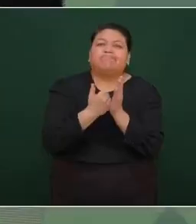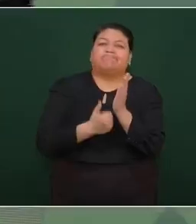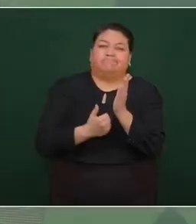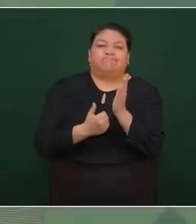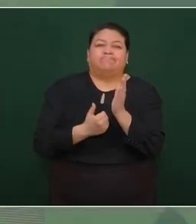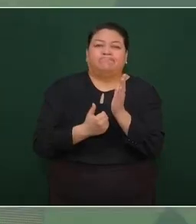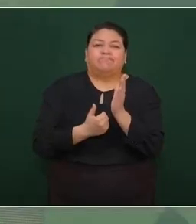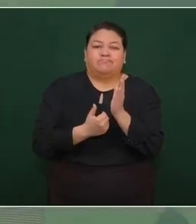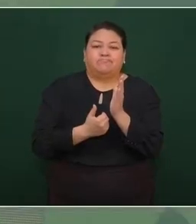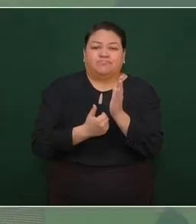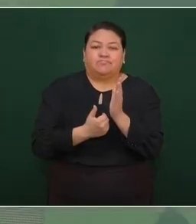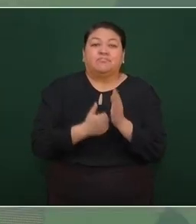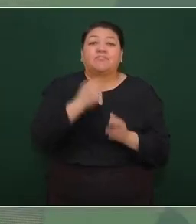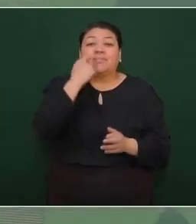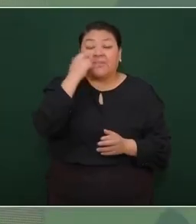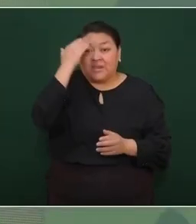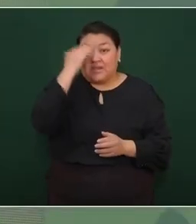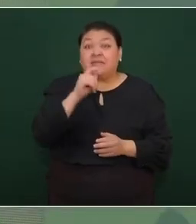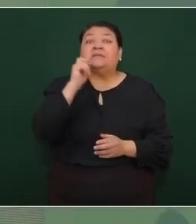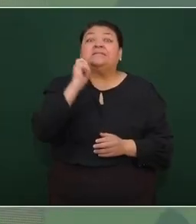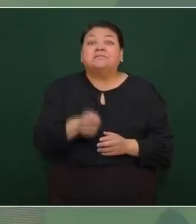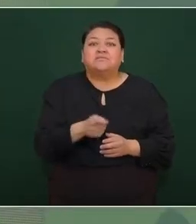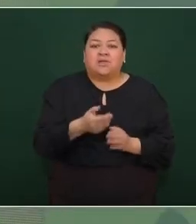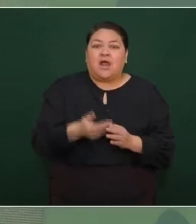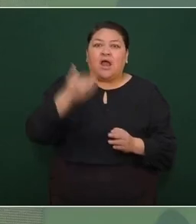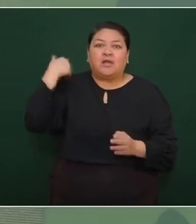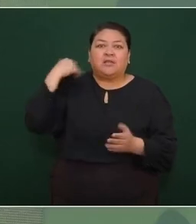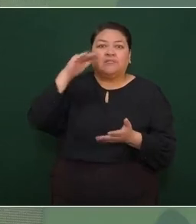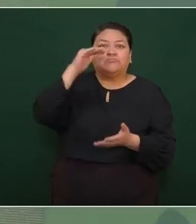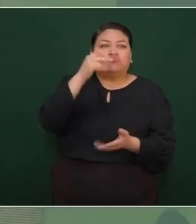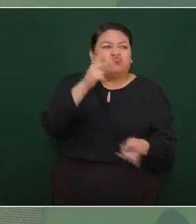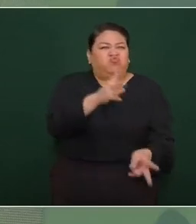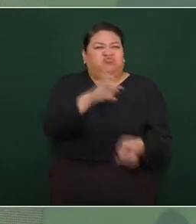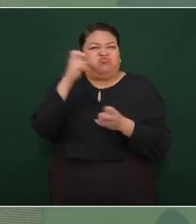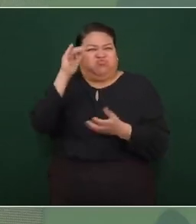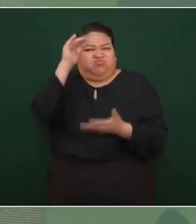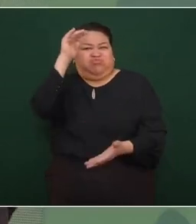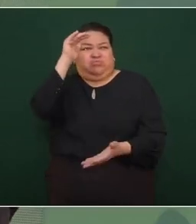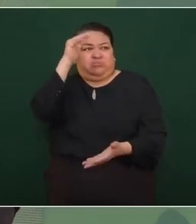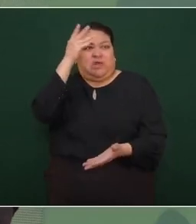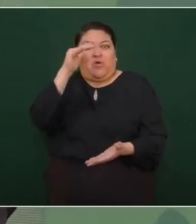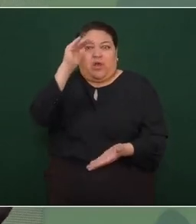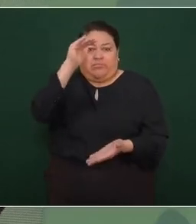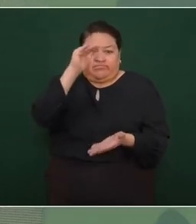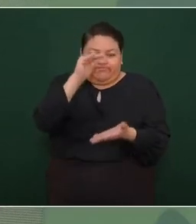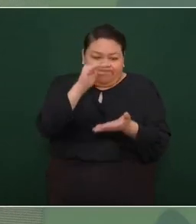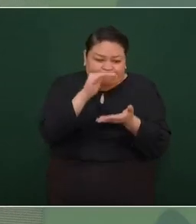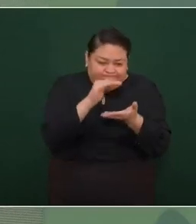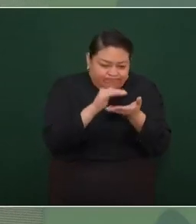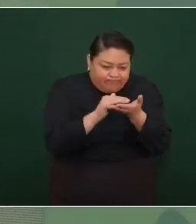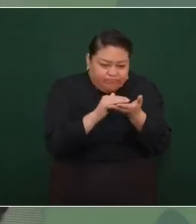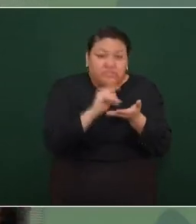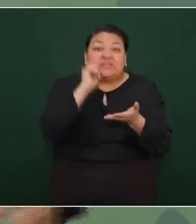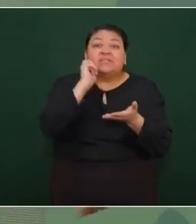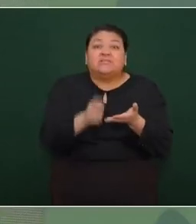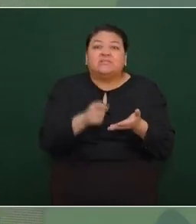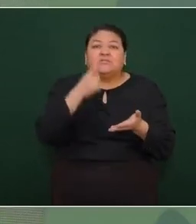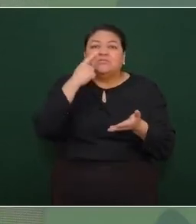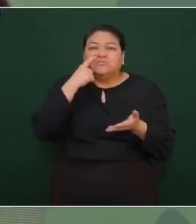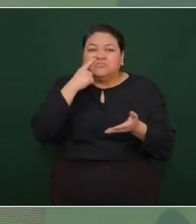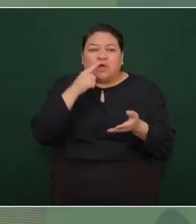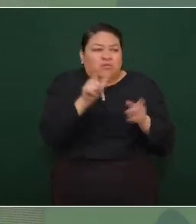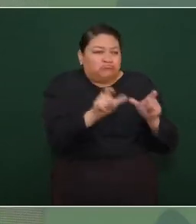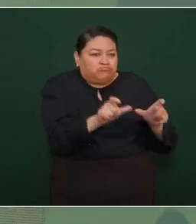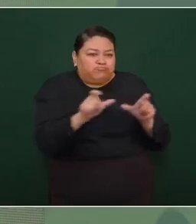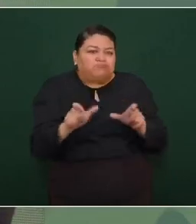95% menos. Nos hemos ahorrado por no permitir